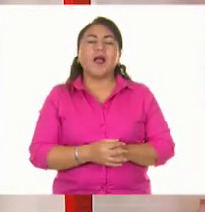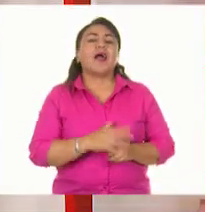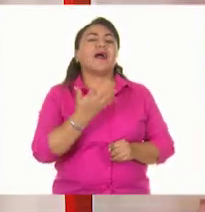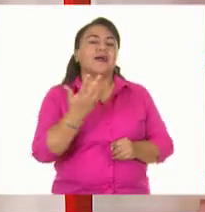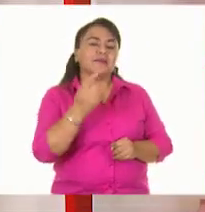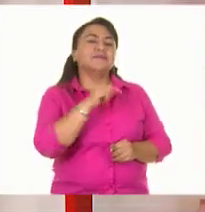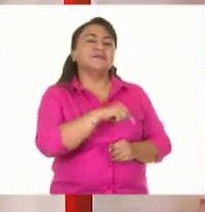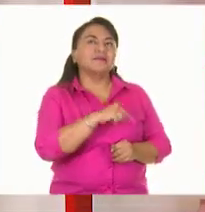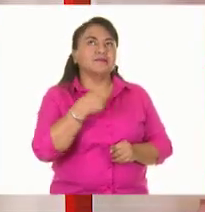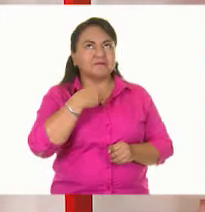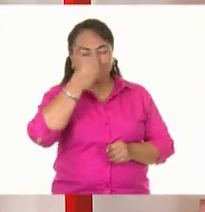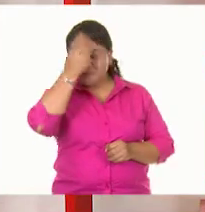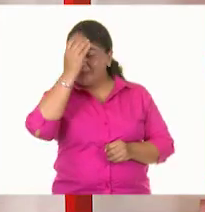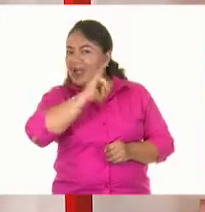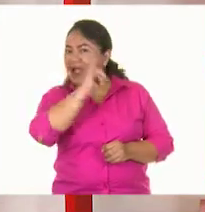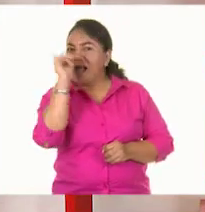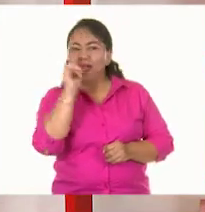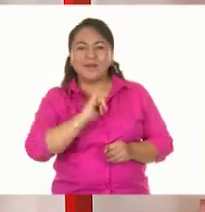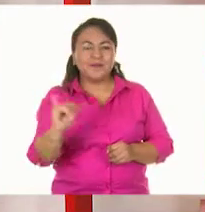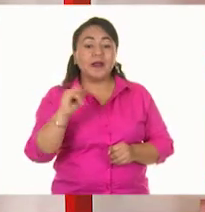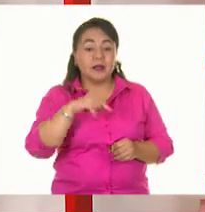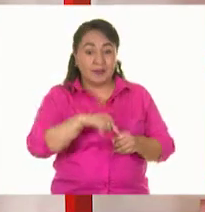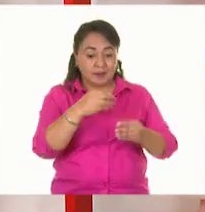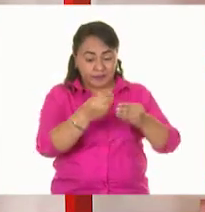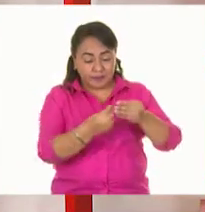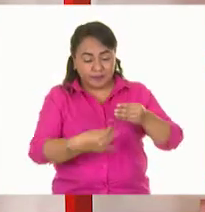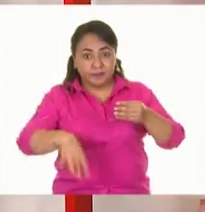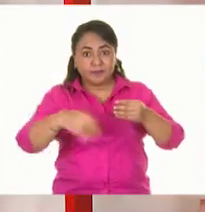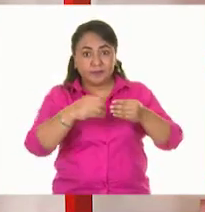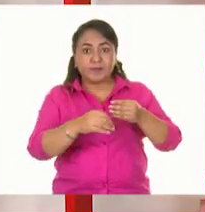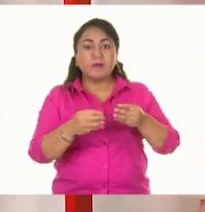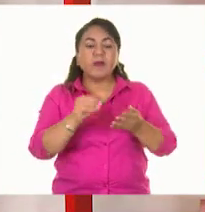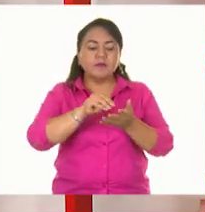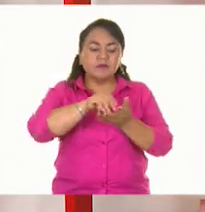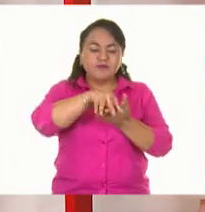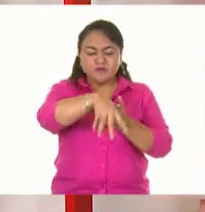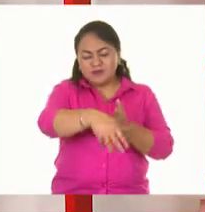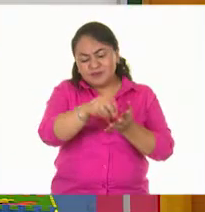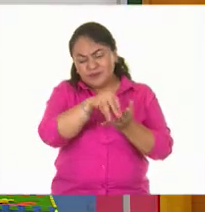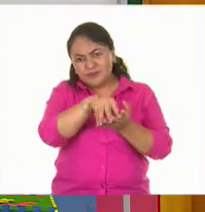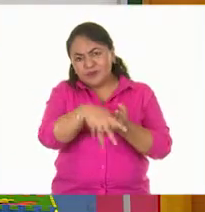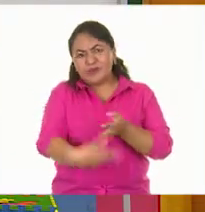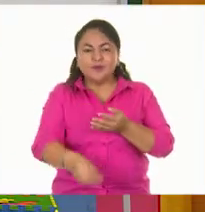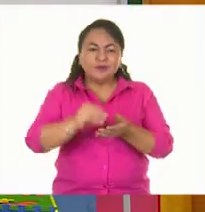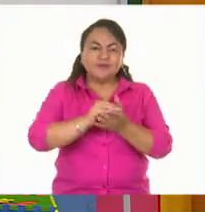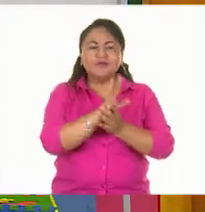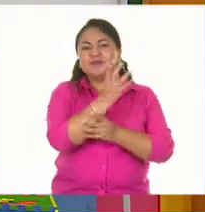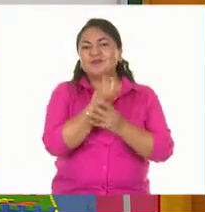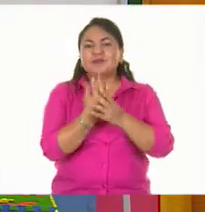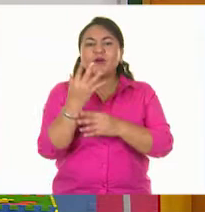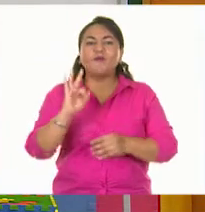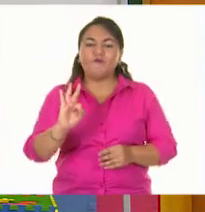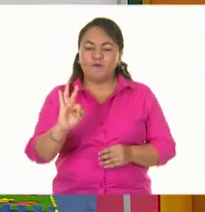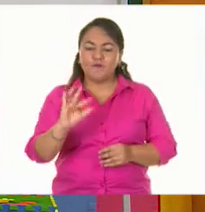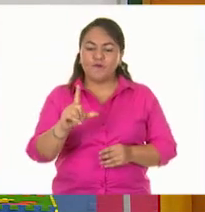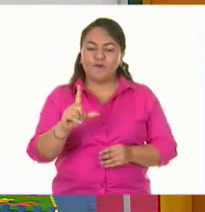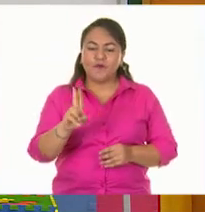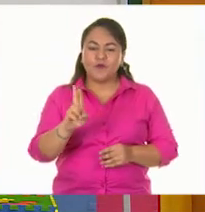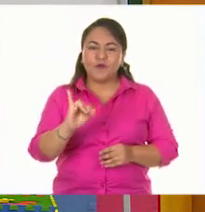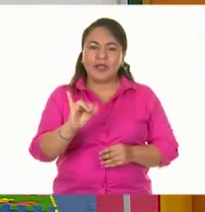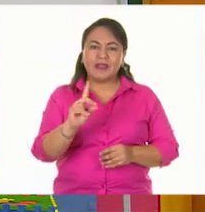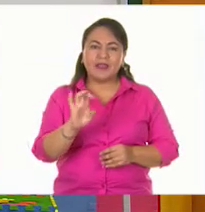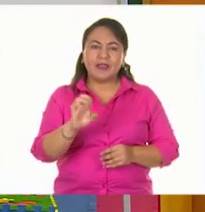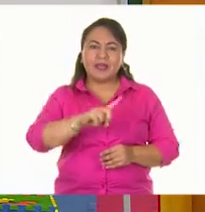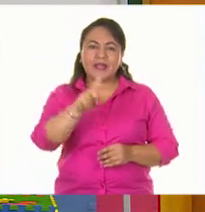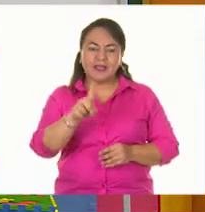esta característica no se me puede olvidar. Los líquidos tienen fluidez. Muy bien. Los líquidos tienen fluidez. Vamos a